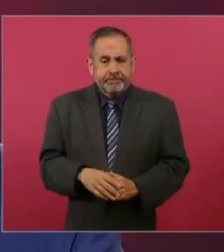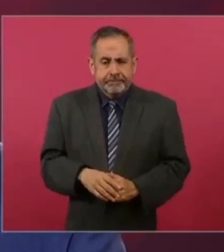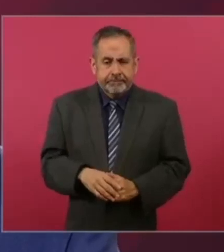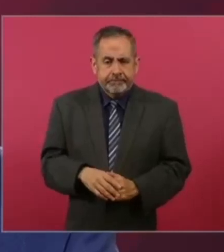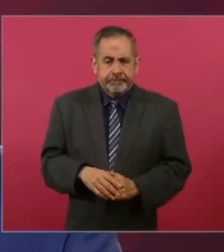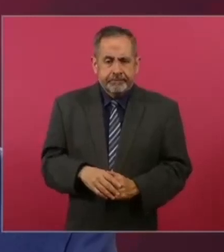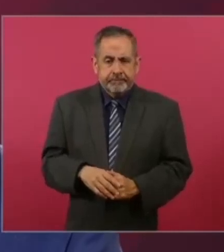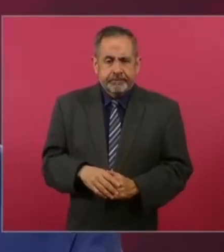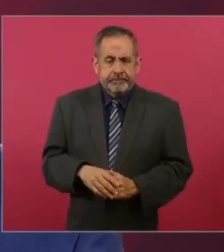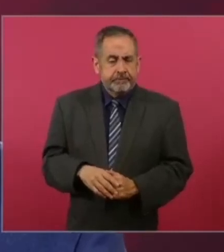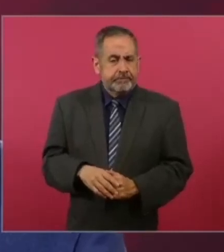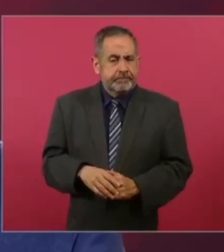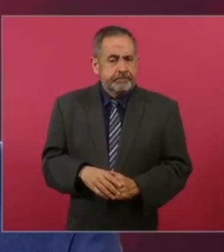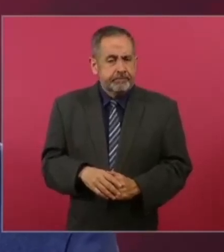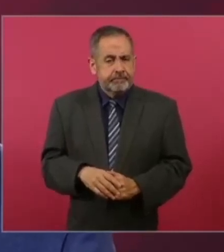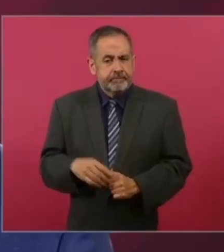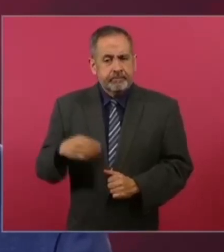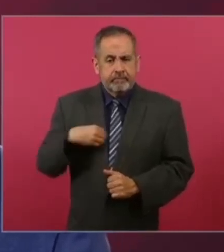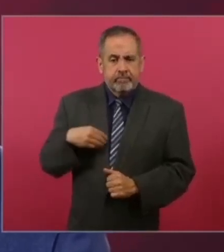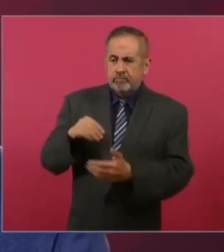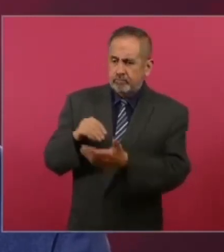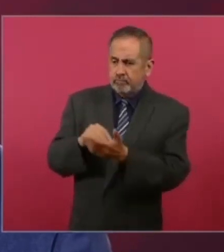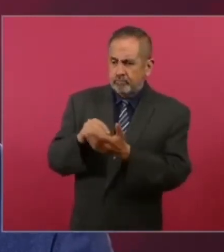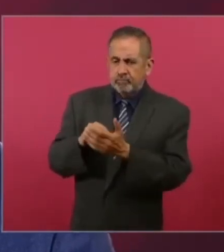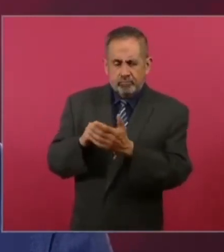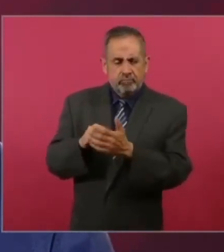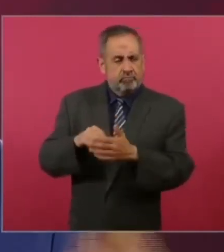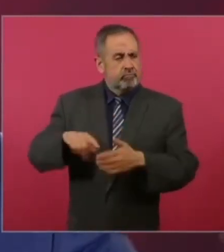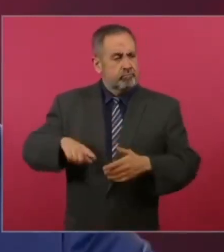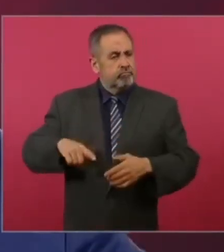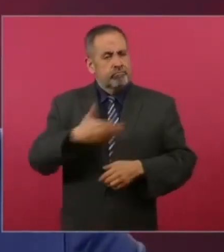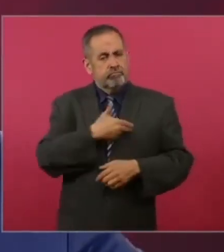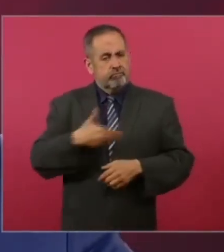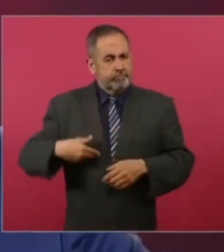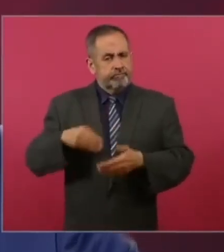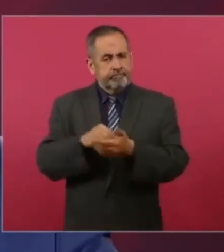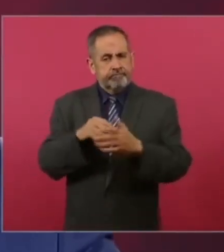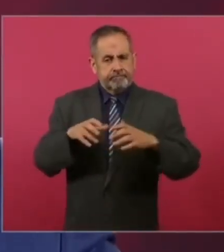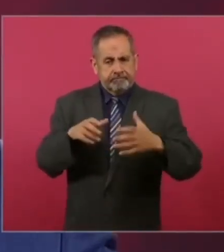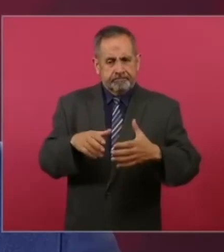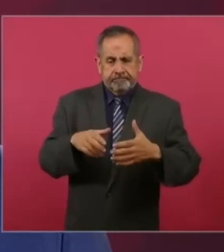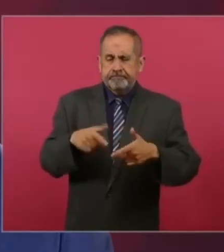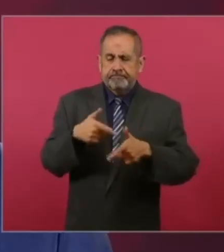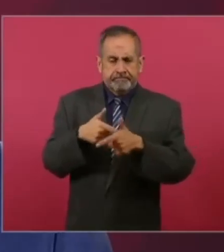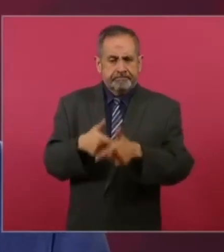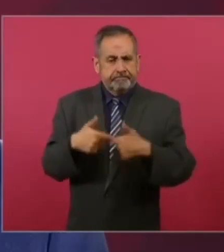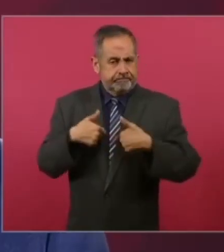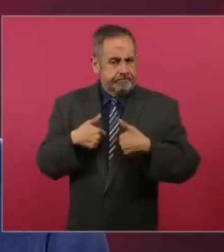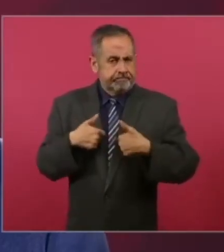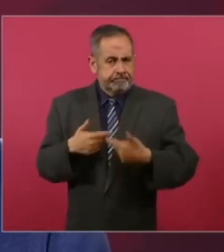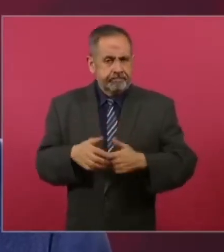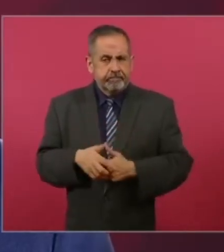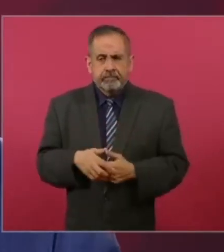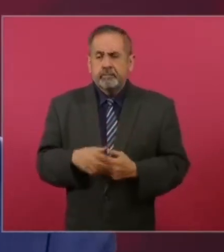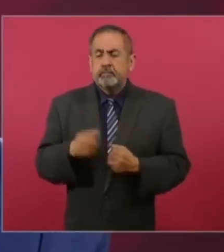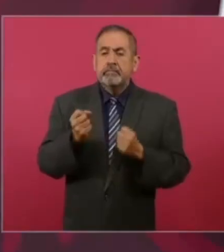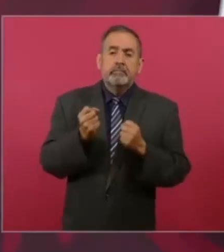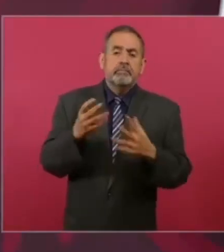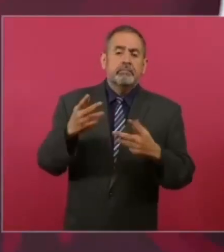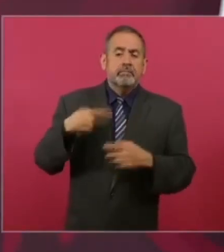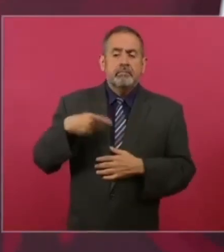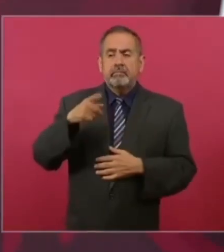abandonado las funciones de gobierno, también mucha gente